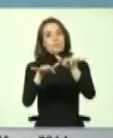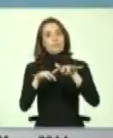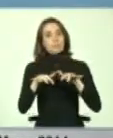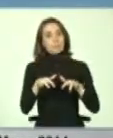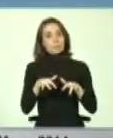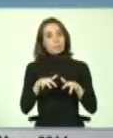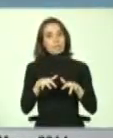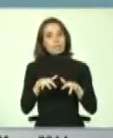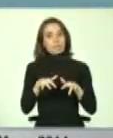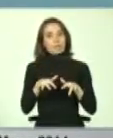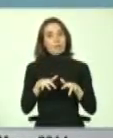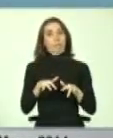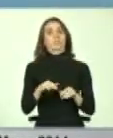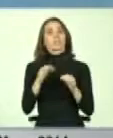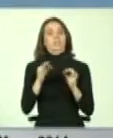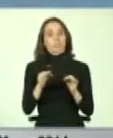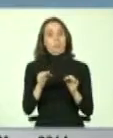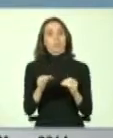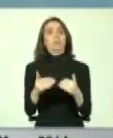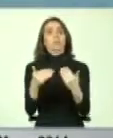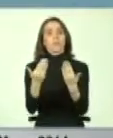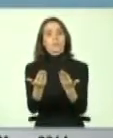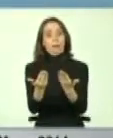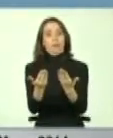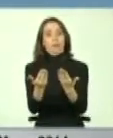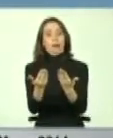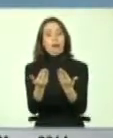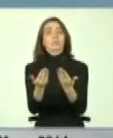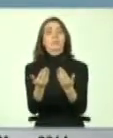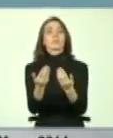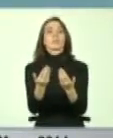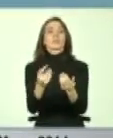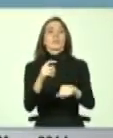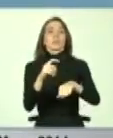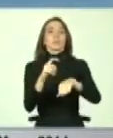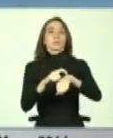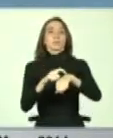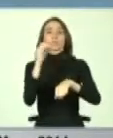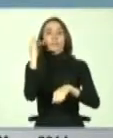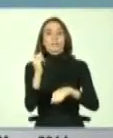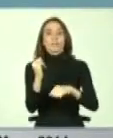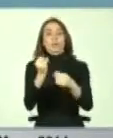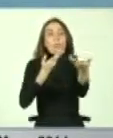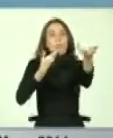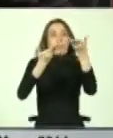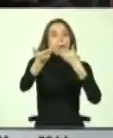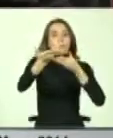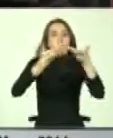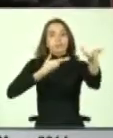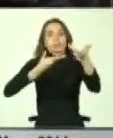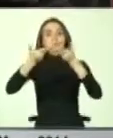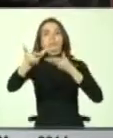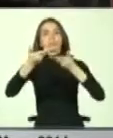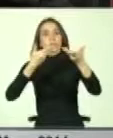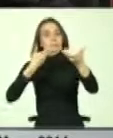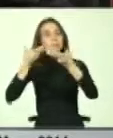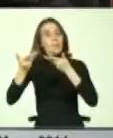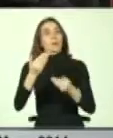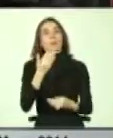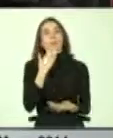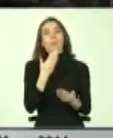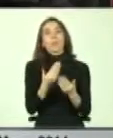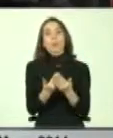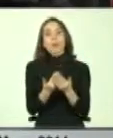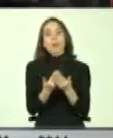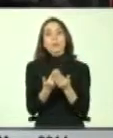organización seguramente va a dar los espacios que siempre debe tener un intercambio, sobre todo cuando se trata de abordar